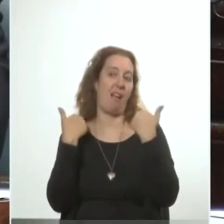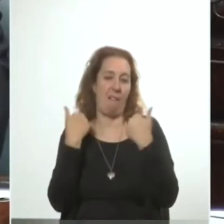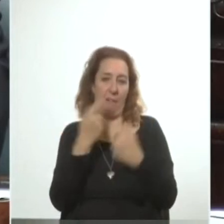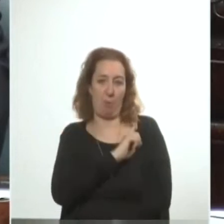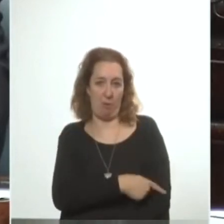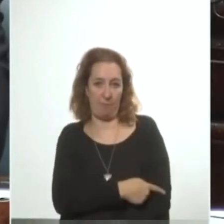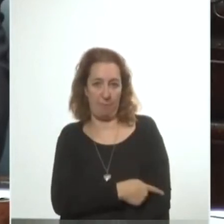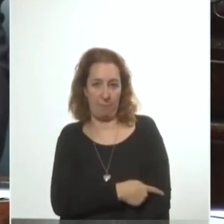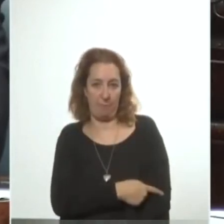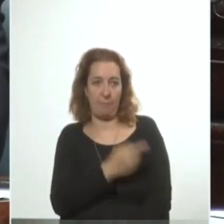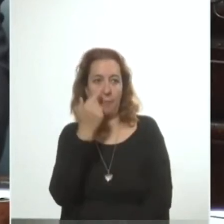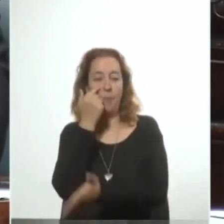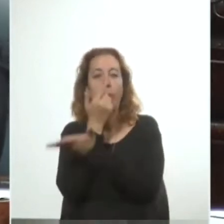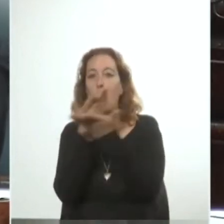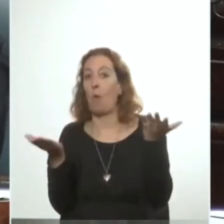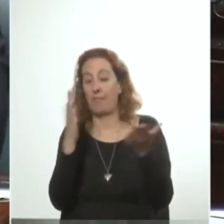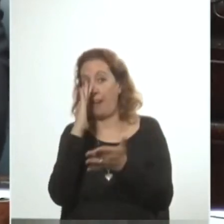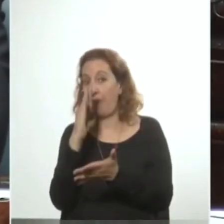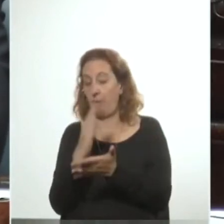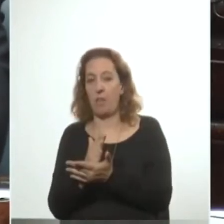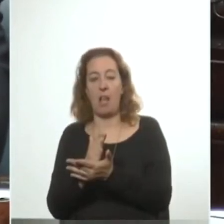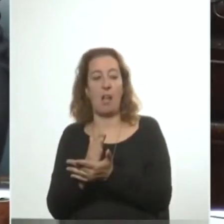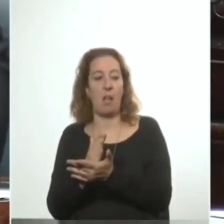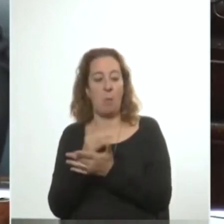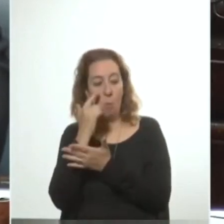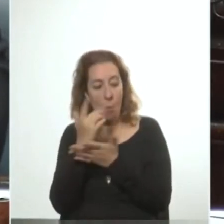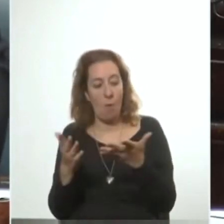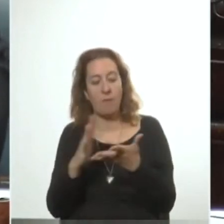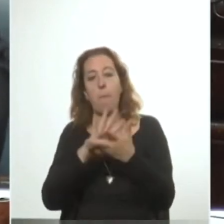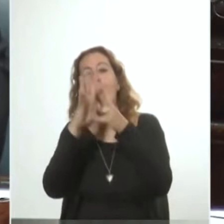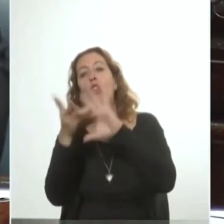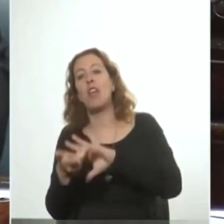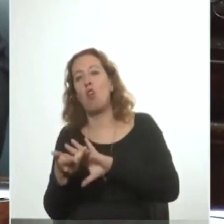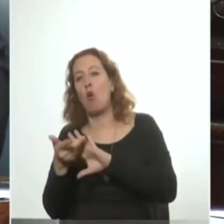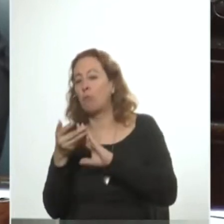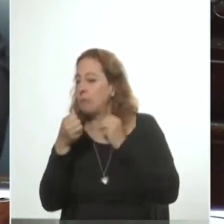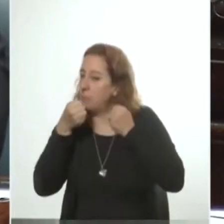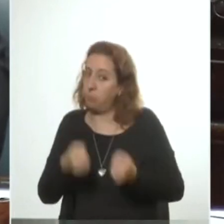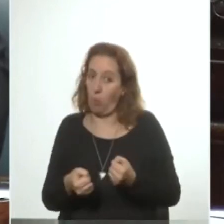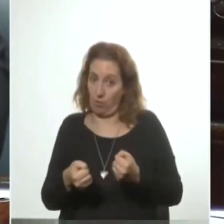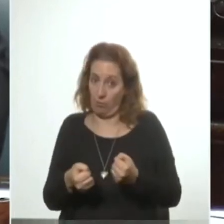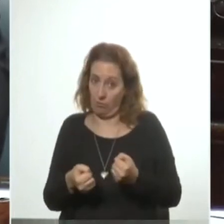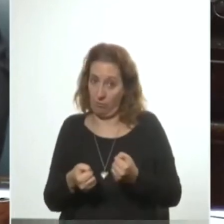Un pantallazo final muestra cuál fue el modelo impuesto a sangre y fuego.